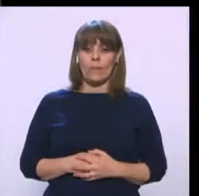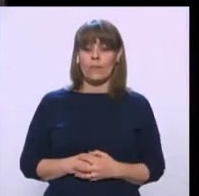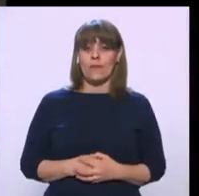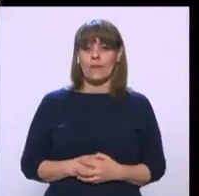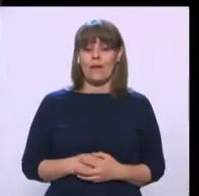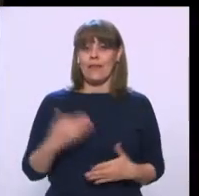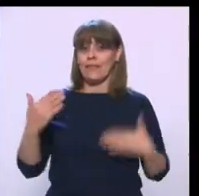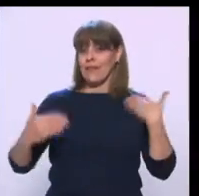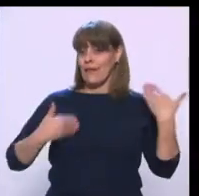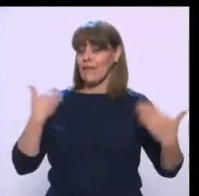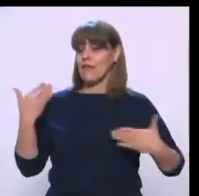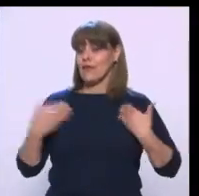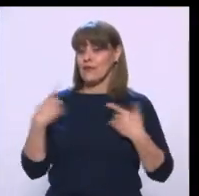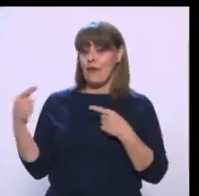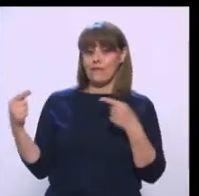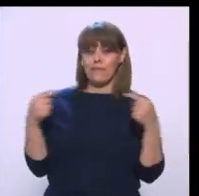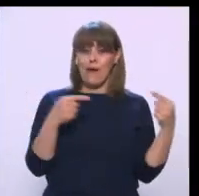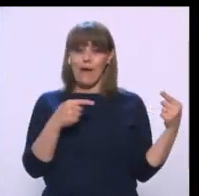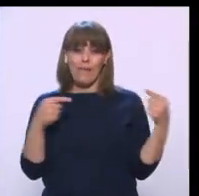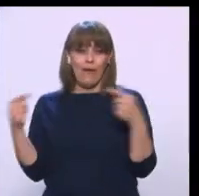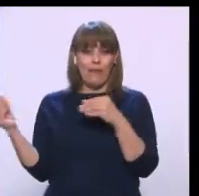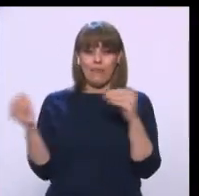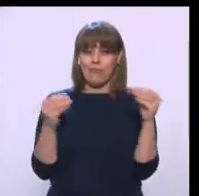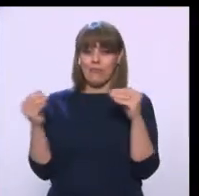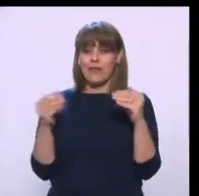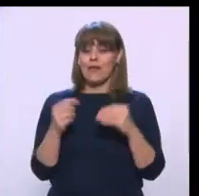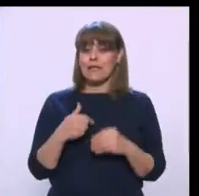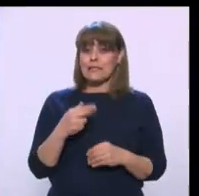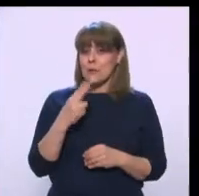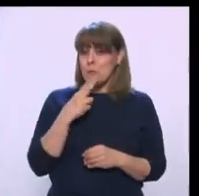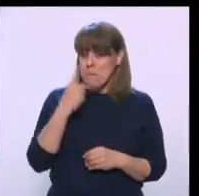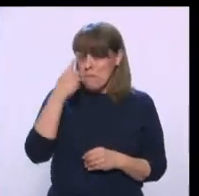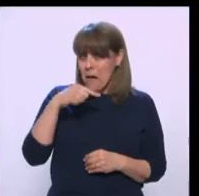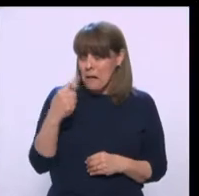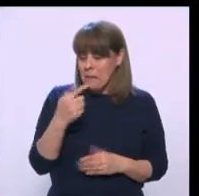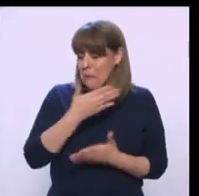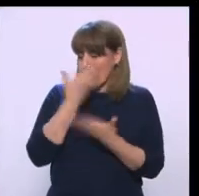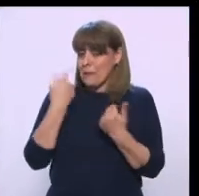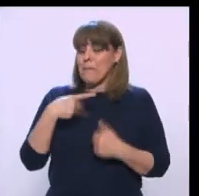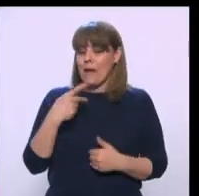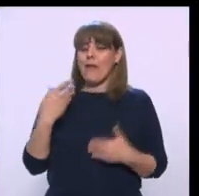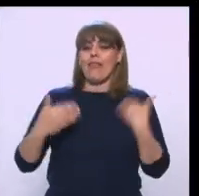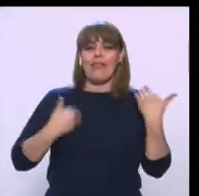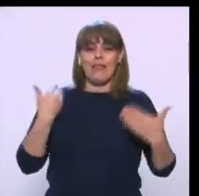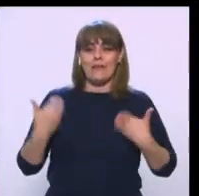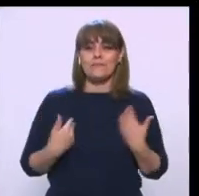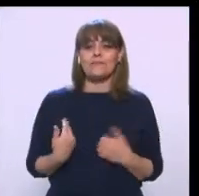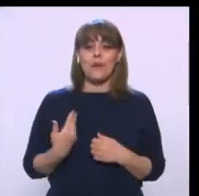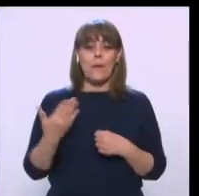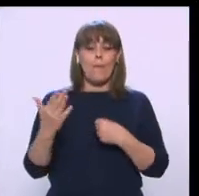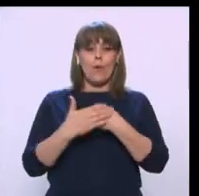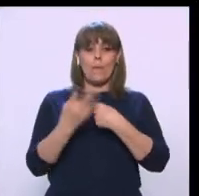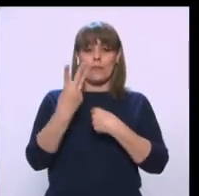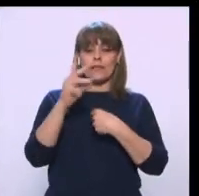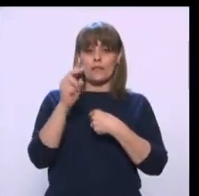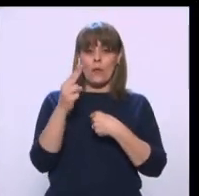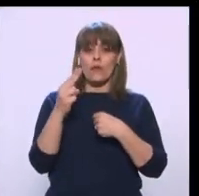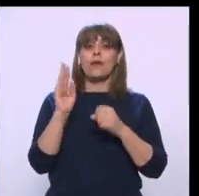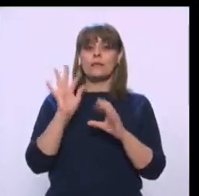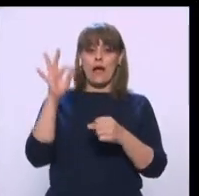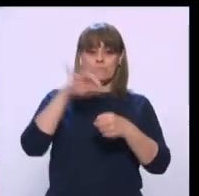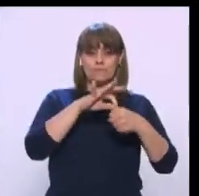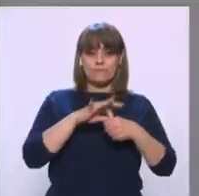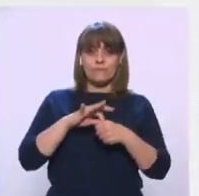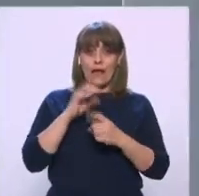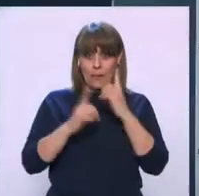¡Qué divertidos los debates ahí en los Estados Unidos! No sé si sirvan de algo, pero son muy divertidos. Bueno, pues las elecciones el próximo 3 de noviembre y ya nos vamos a los deportes, Juan.